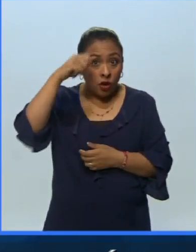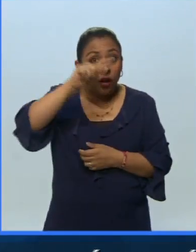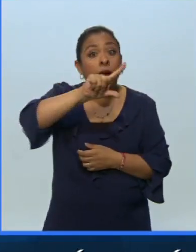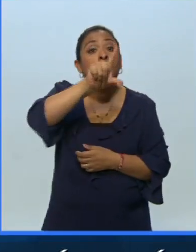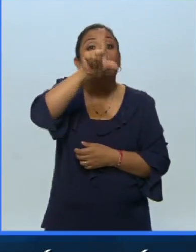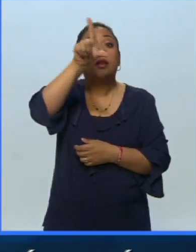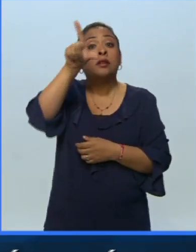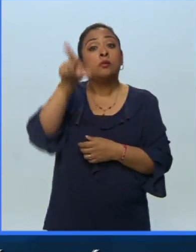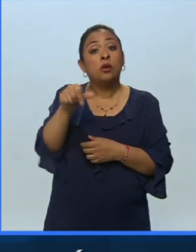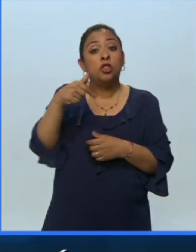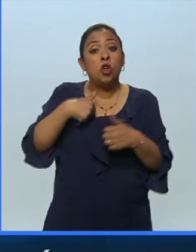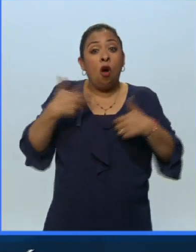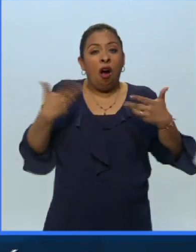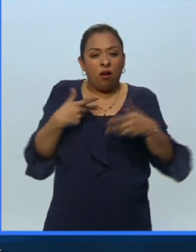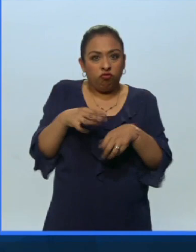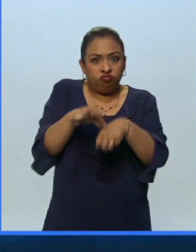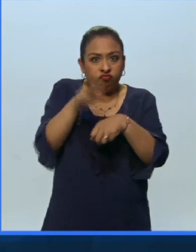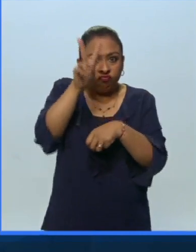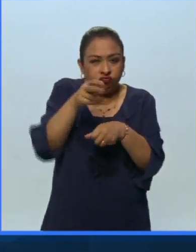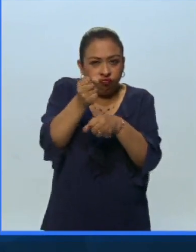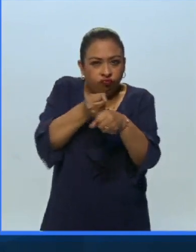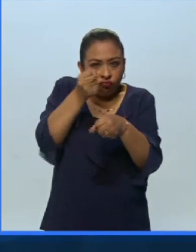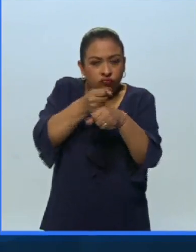de la práctica teatral.